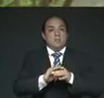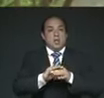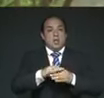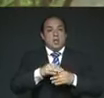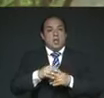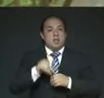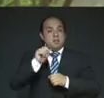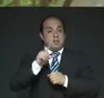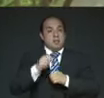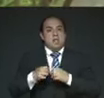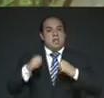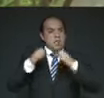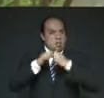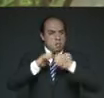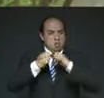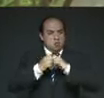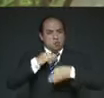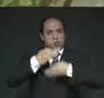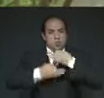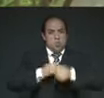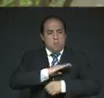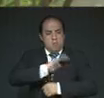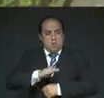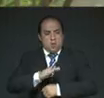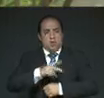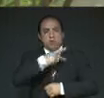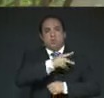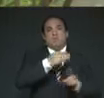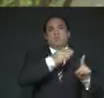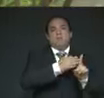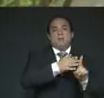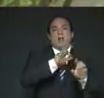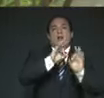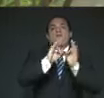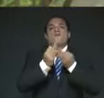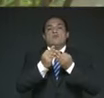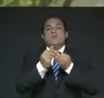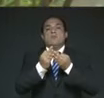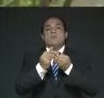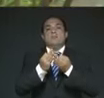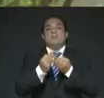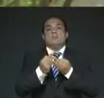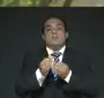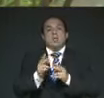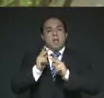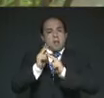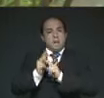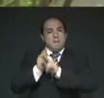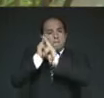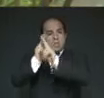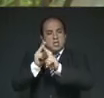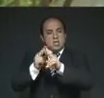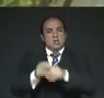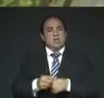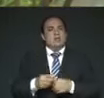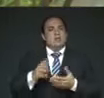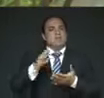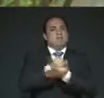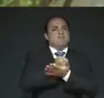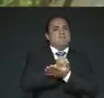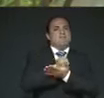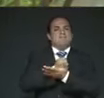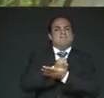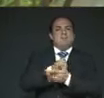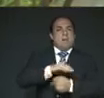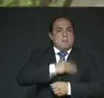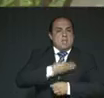por su causa. Era una manera de celebrar la victoria y la violencia de la conquista, de recordar que quienes sí